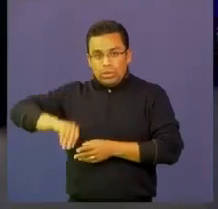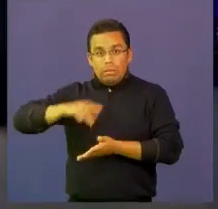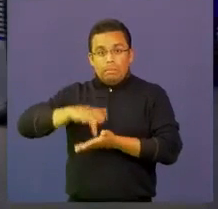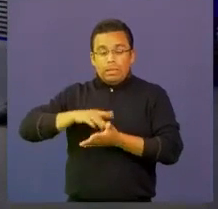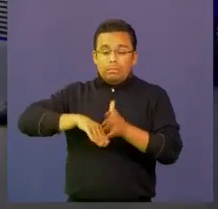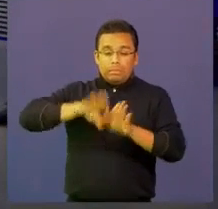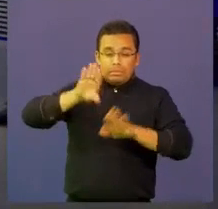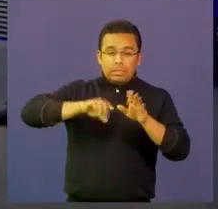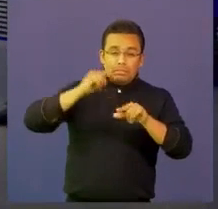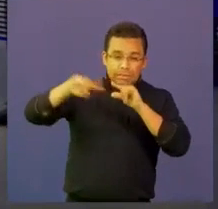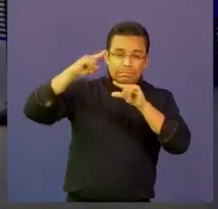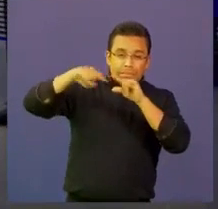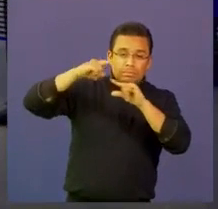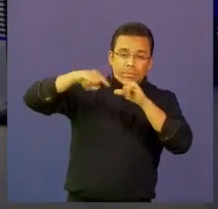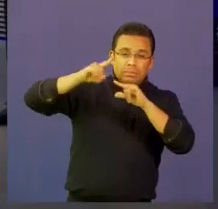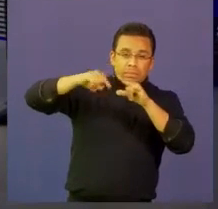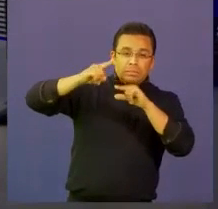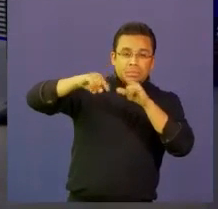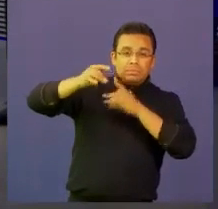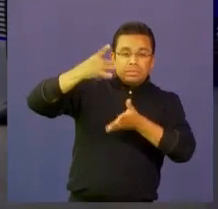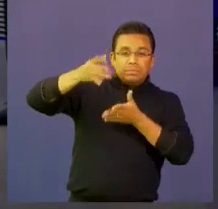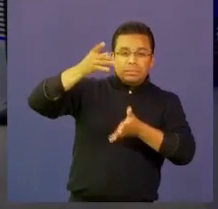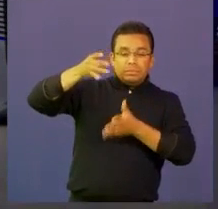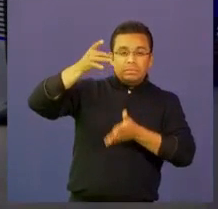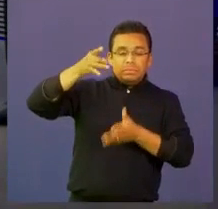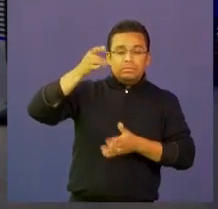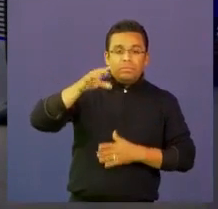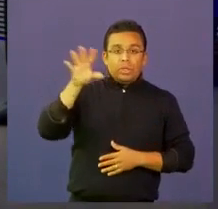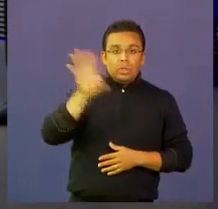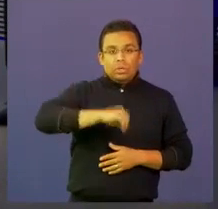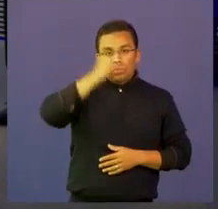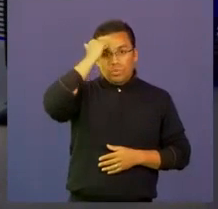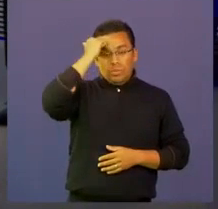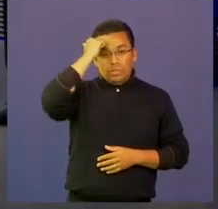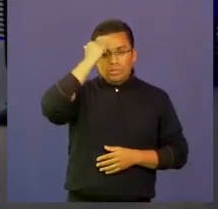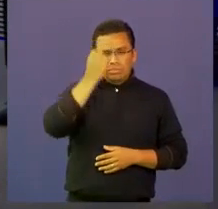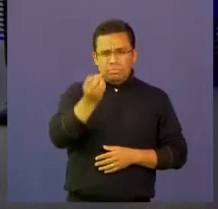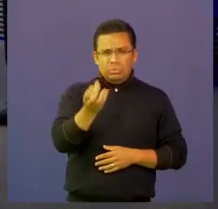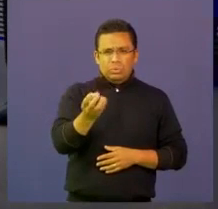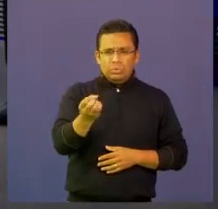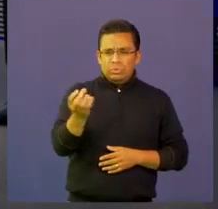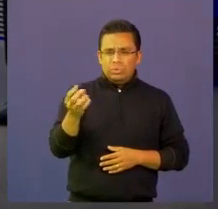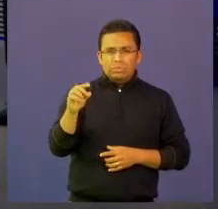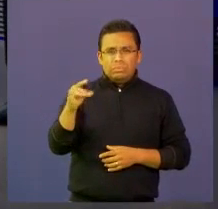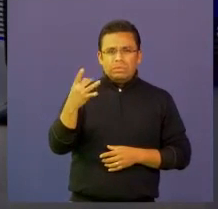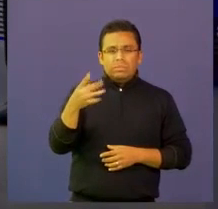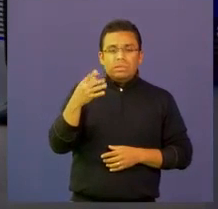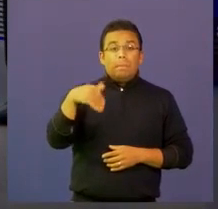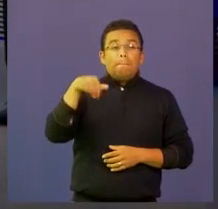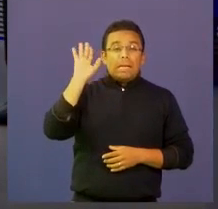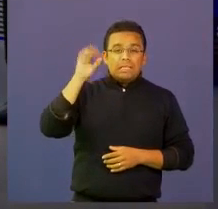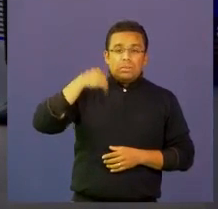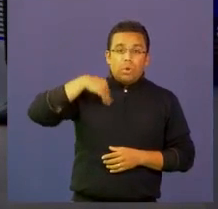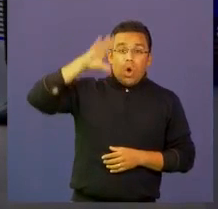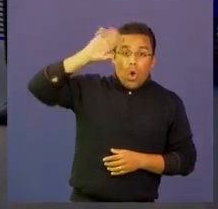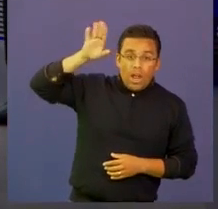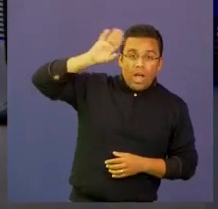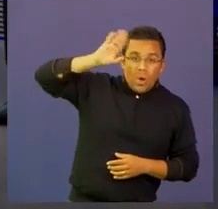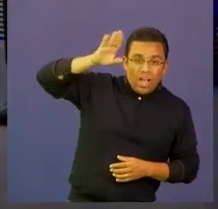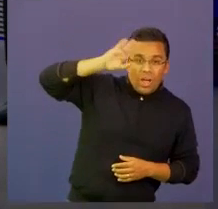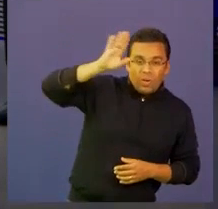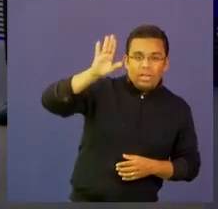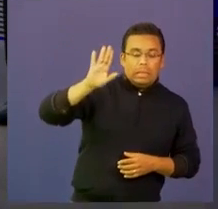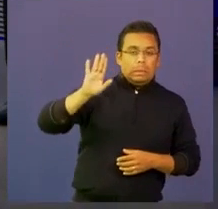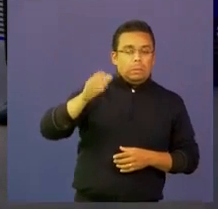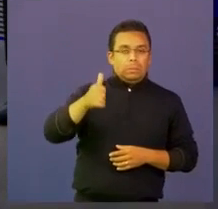están enviando, justamente todos los maestros. Hay muchísimas, más que todo, saludos. Y precisamente que